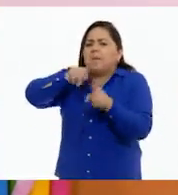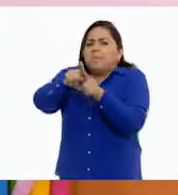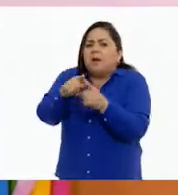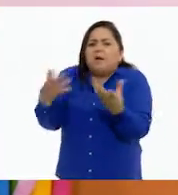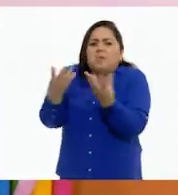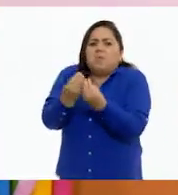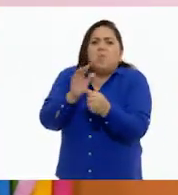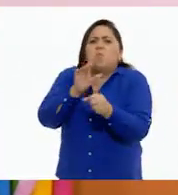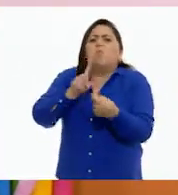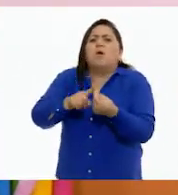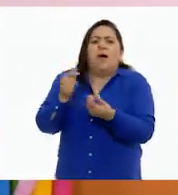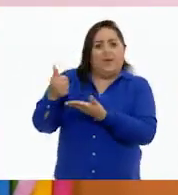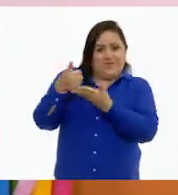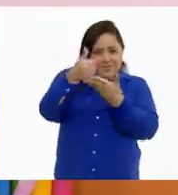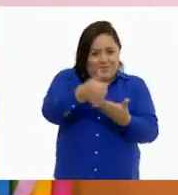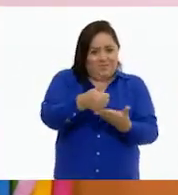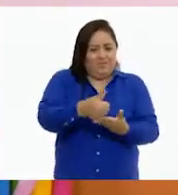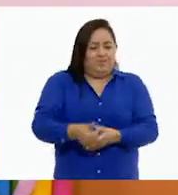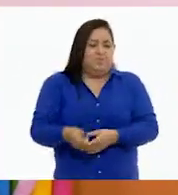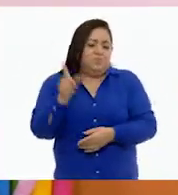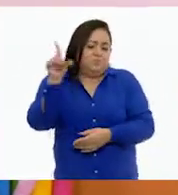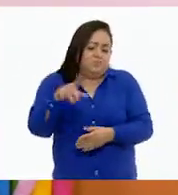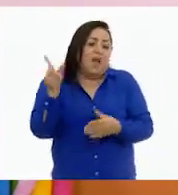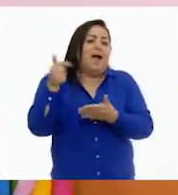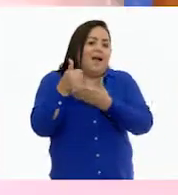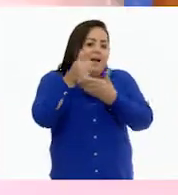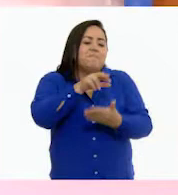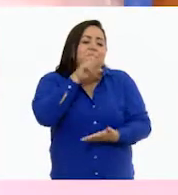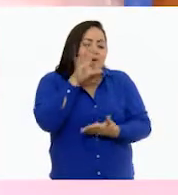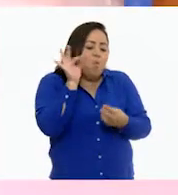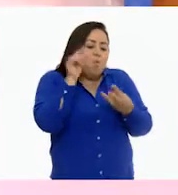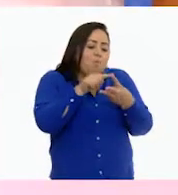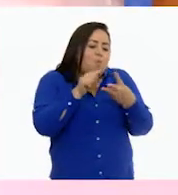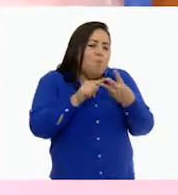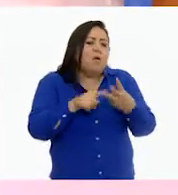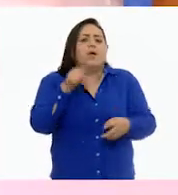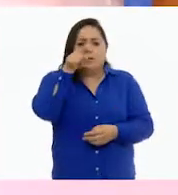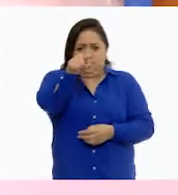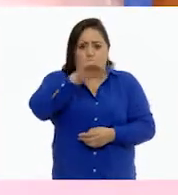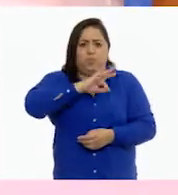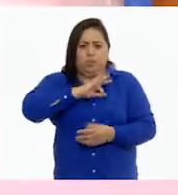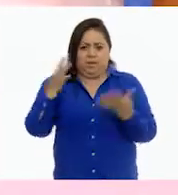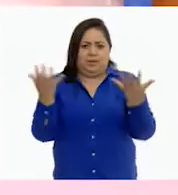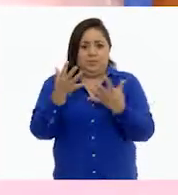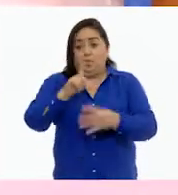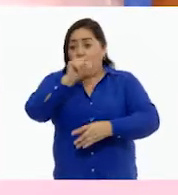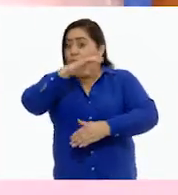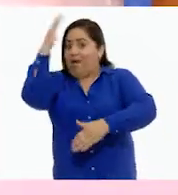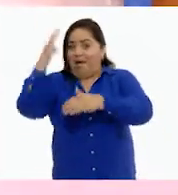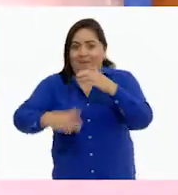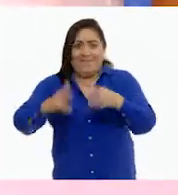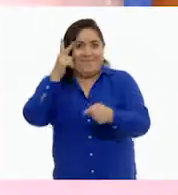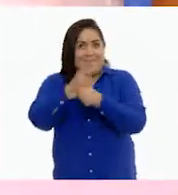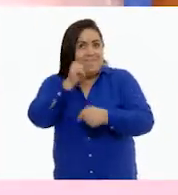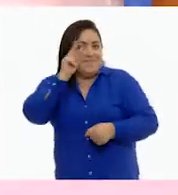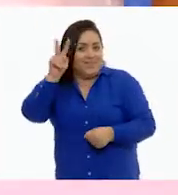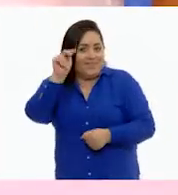juntos esa respuesta. Yo sé que va a ser la mejor. Y, bueno, esto lo puedes hacer al final de la clase, que no se te olvide.